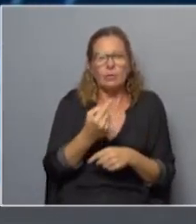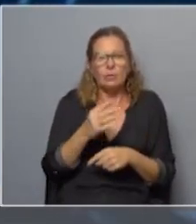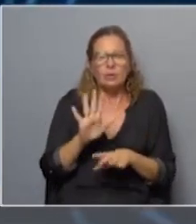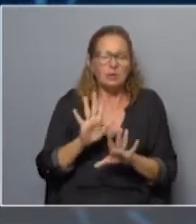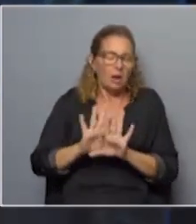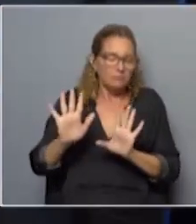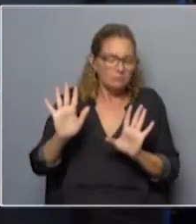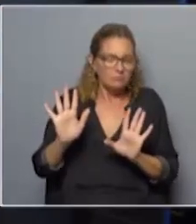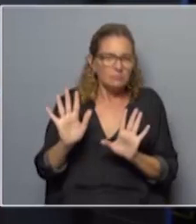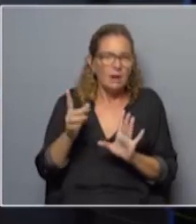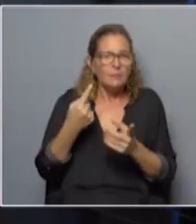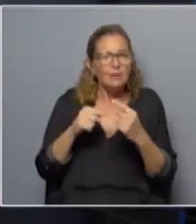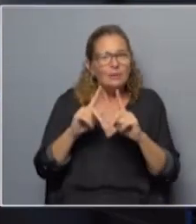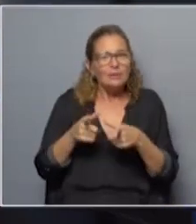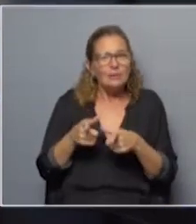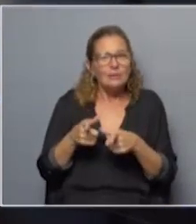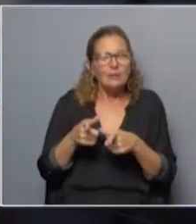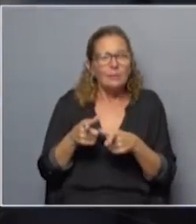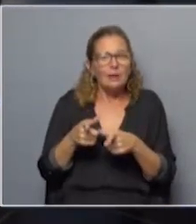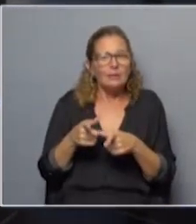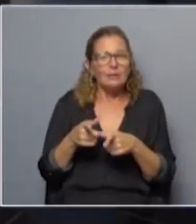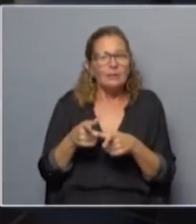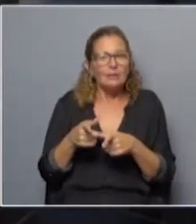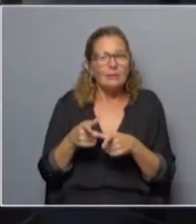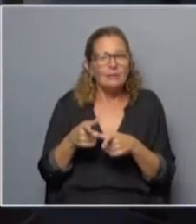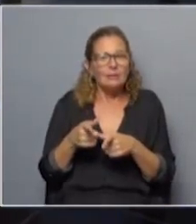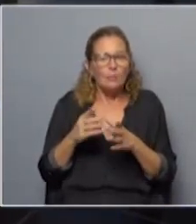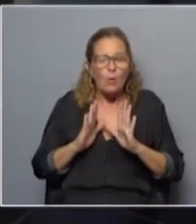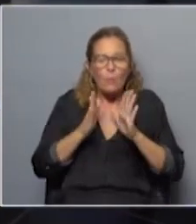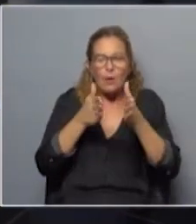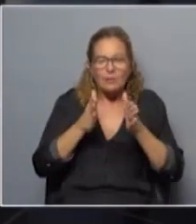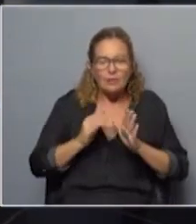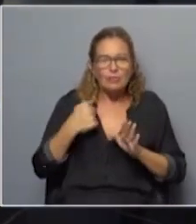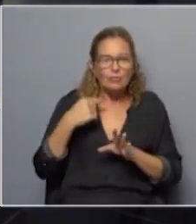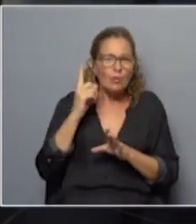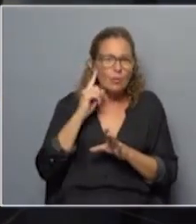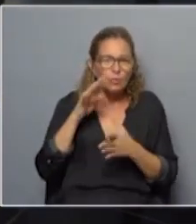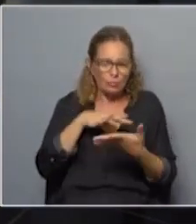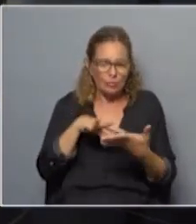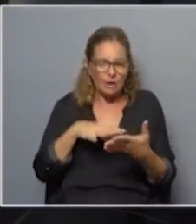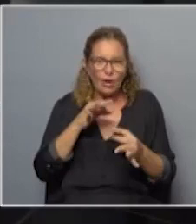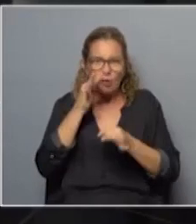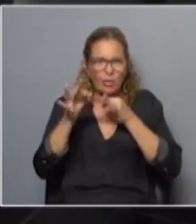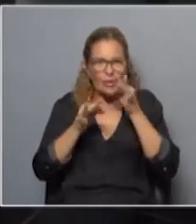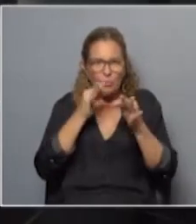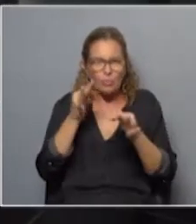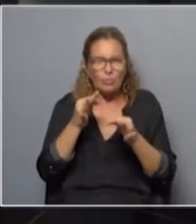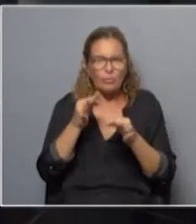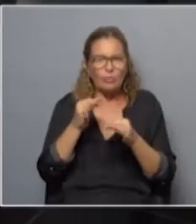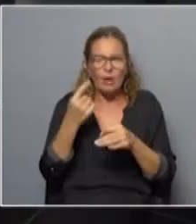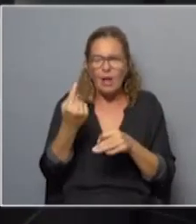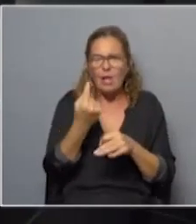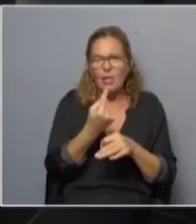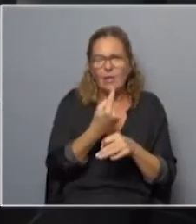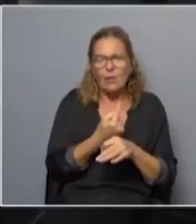desdramatizada. Pero también tender puentes, tender puentes. Yo escucho y leo los discursos con notadas figuras